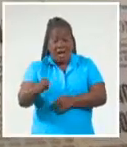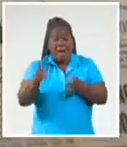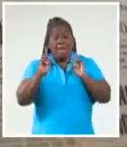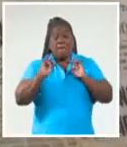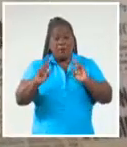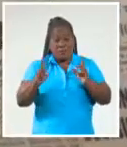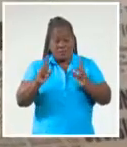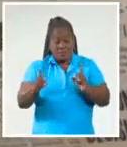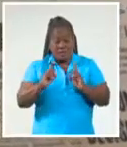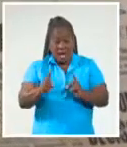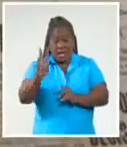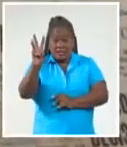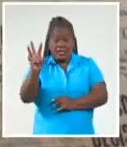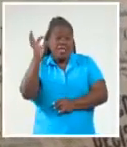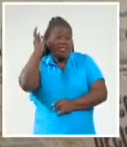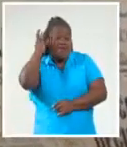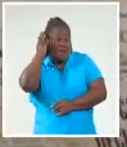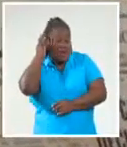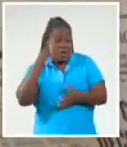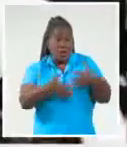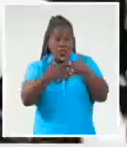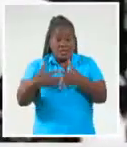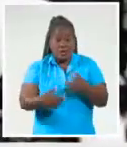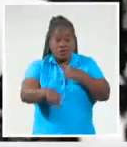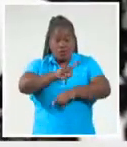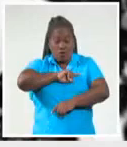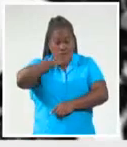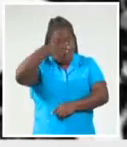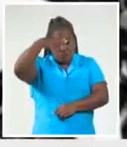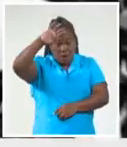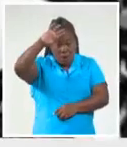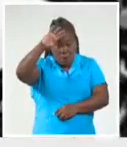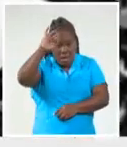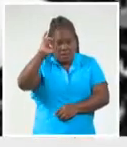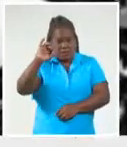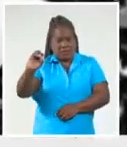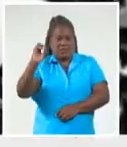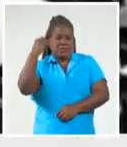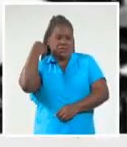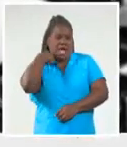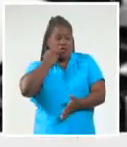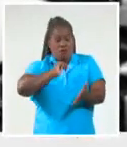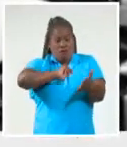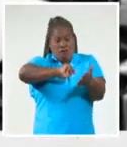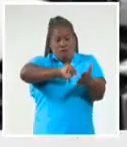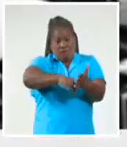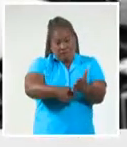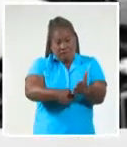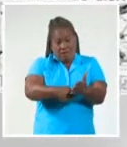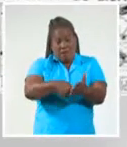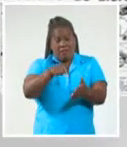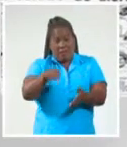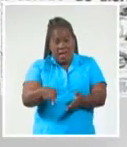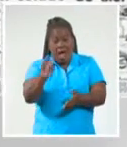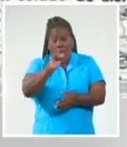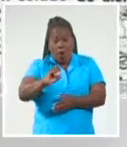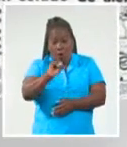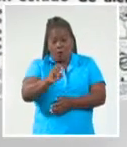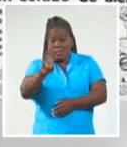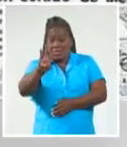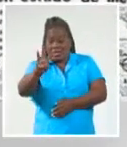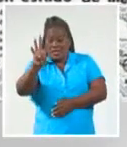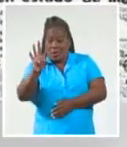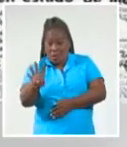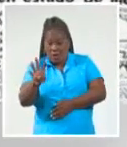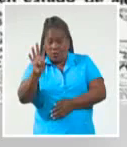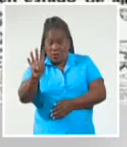febrero cumple oficialmente seis décadas tras la firma de la Orden Ejecutiva 3447 por